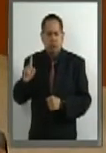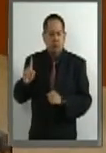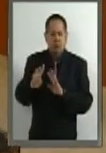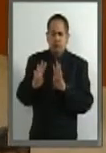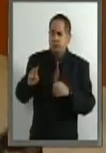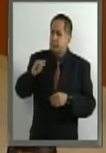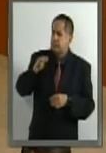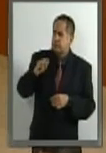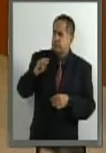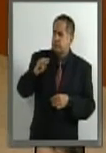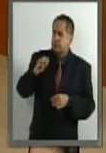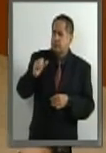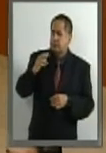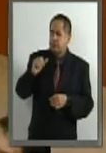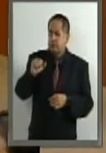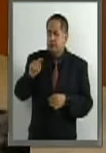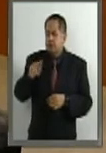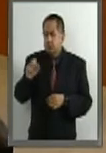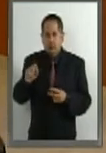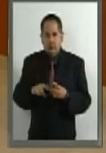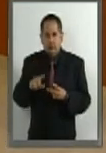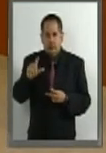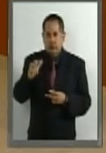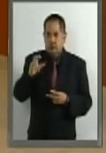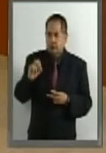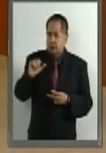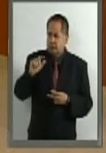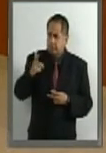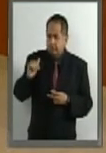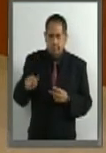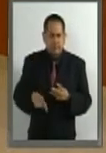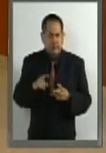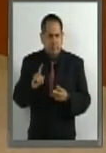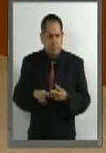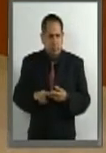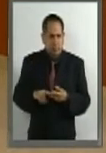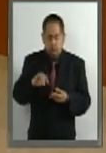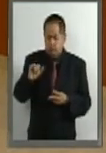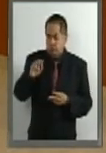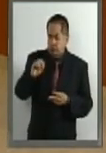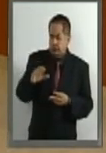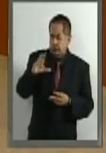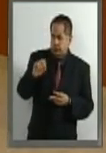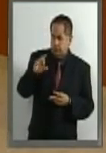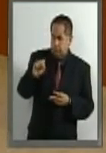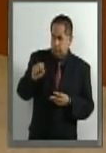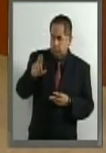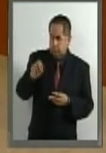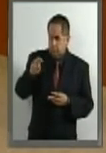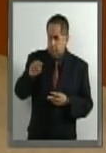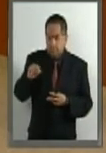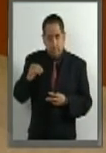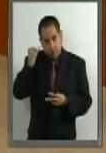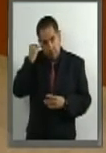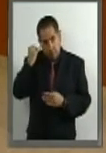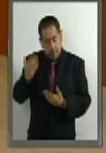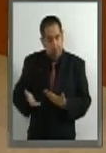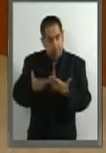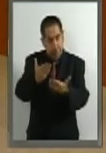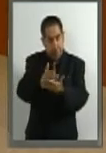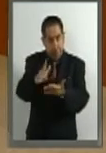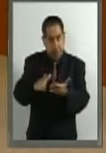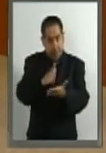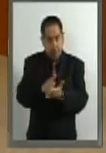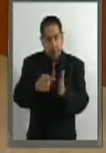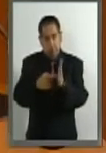María Marcela Torres Peinberg, Laura Angélica Rojas Hernández y Juan Carlos Romero Hicks, vengo a presentar una iniciativa con proyecto